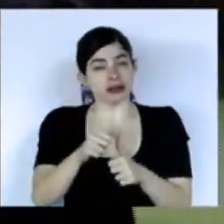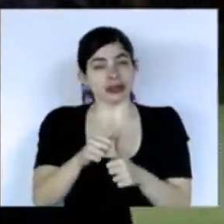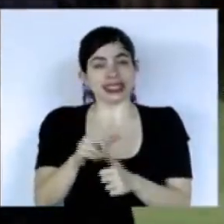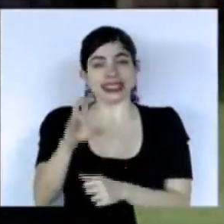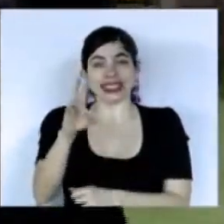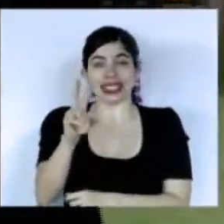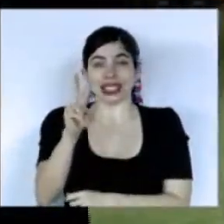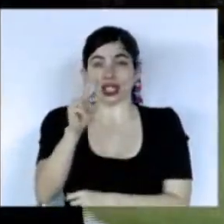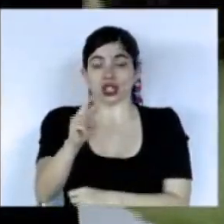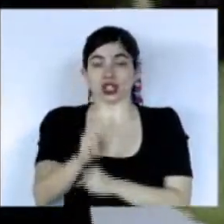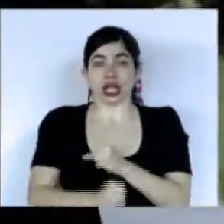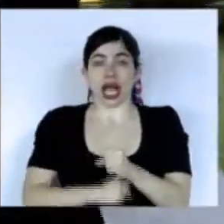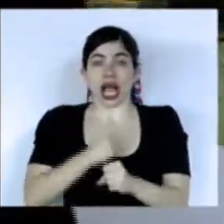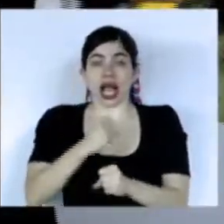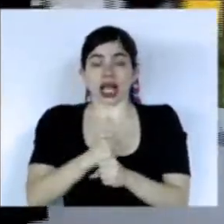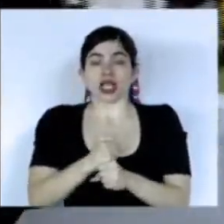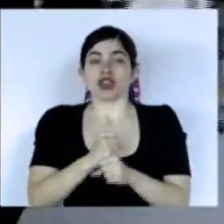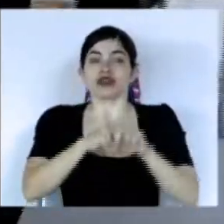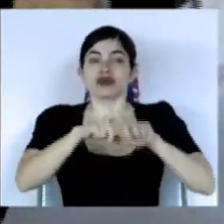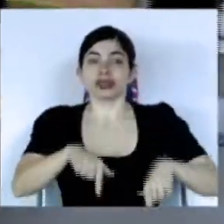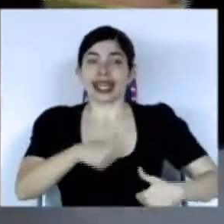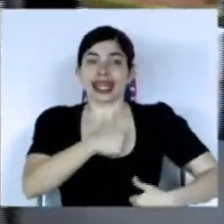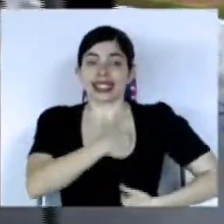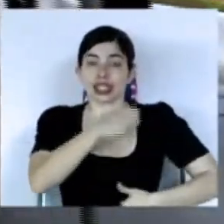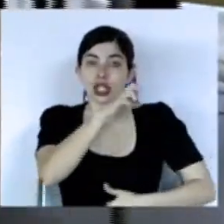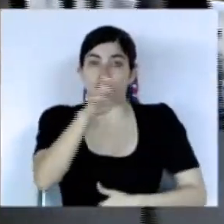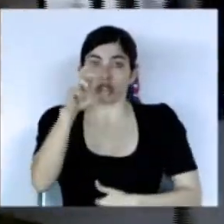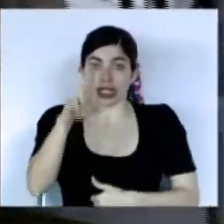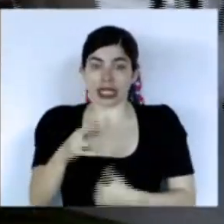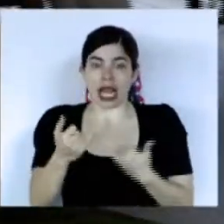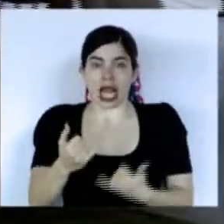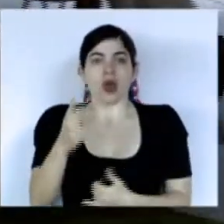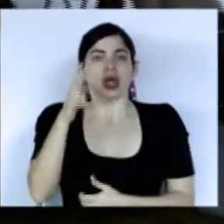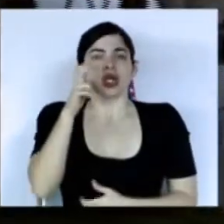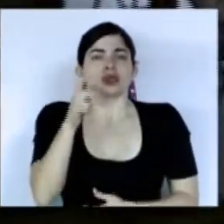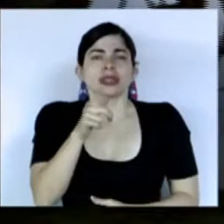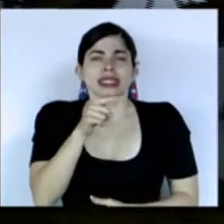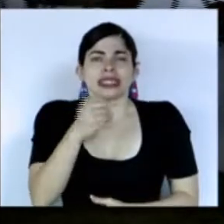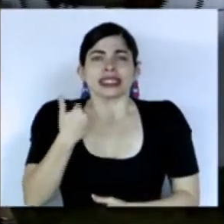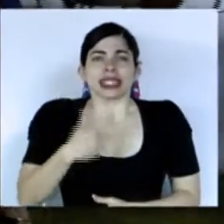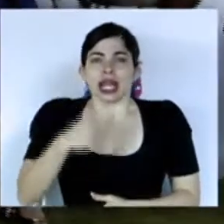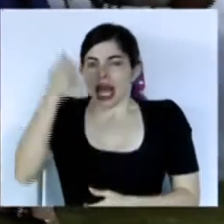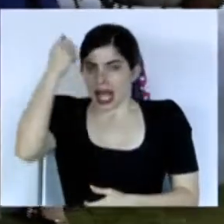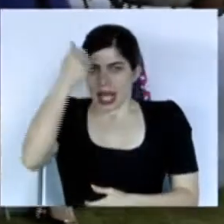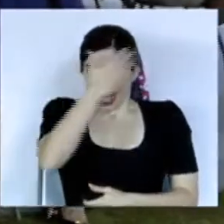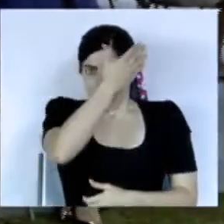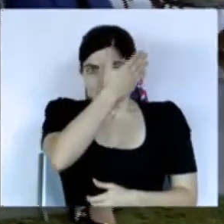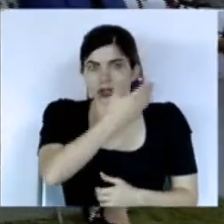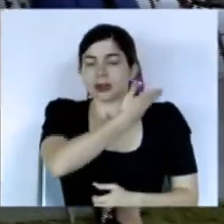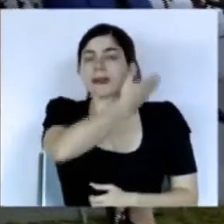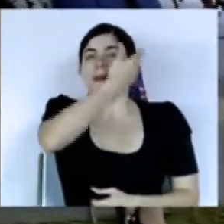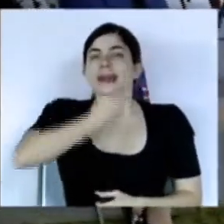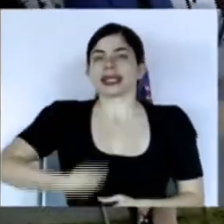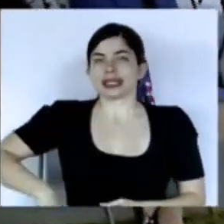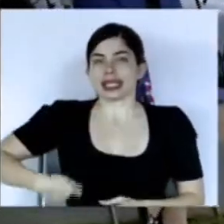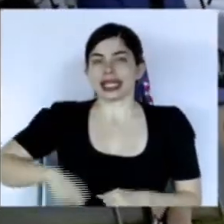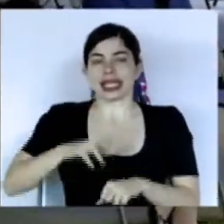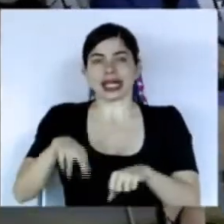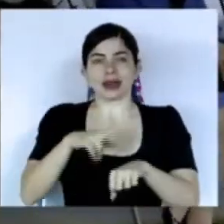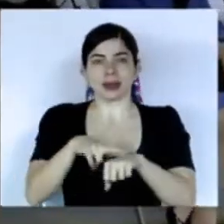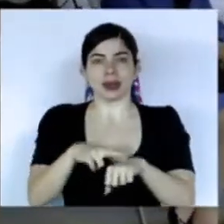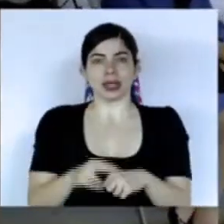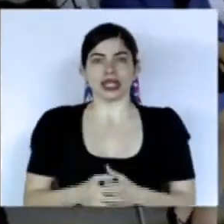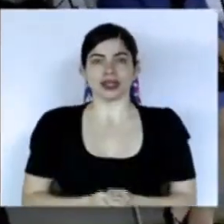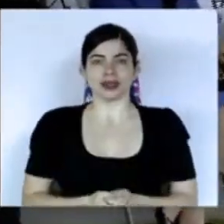72 años de la abolición del ejército en Costa Rica escucharemos al señor Carlos Alvarado Quesada presidente de la república